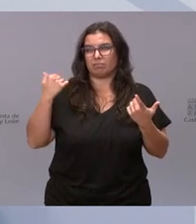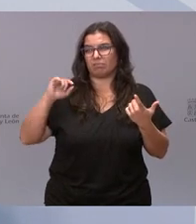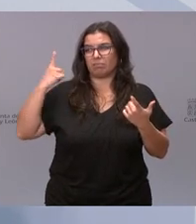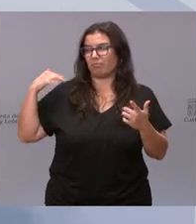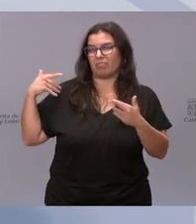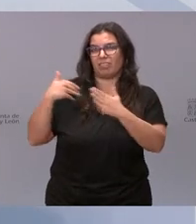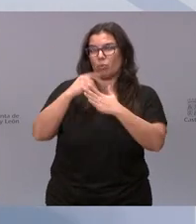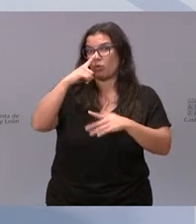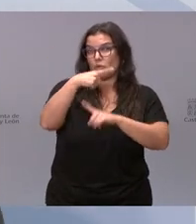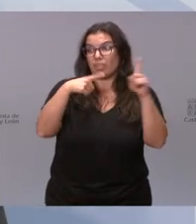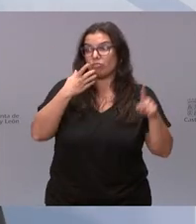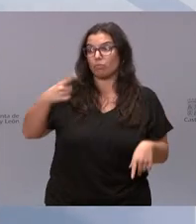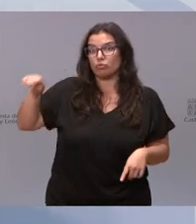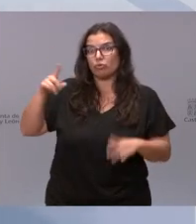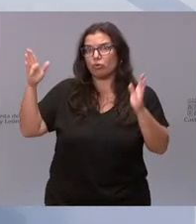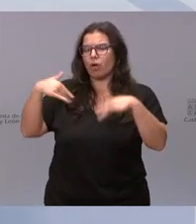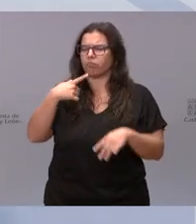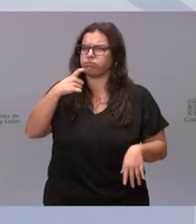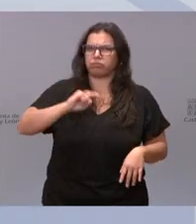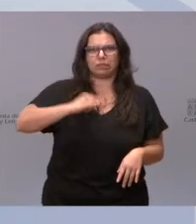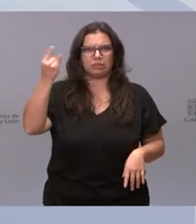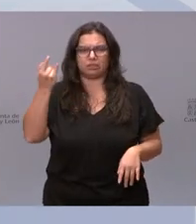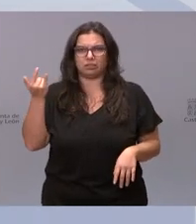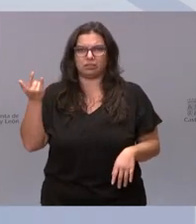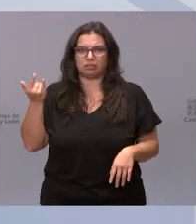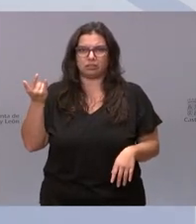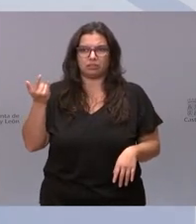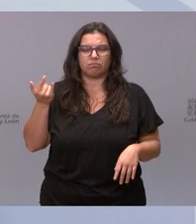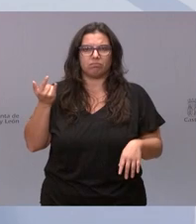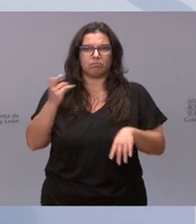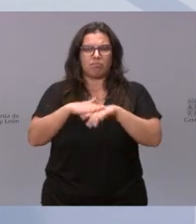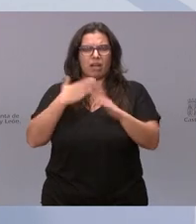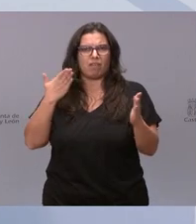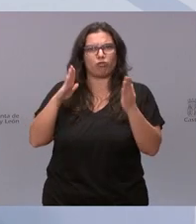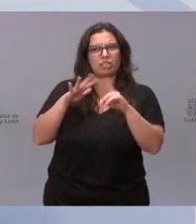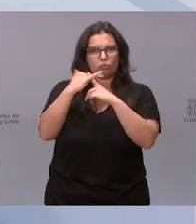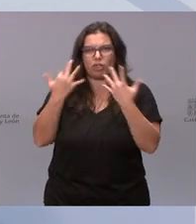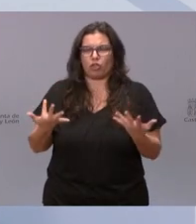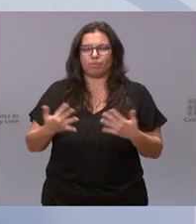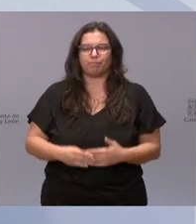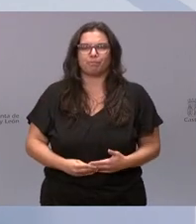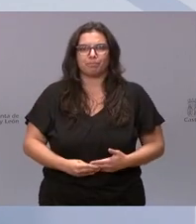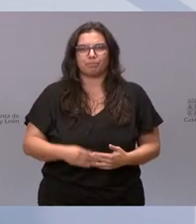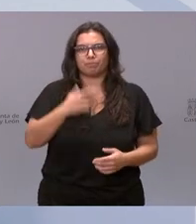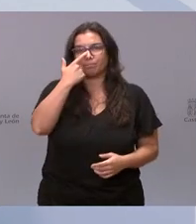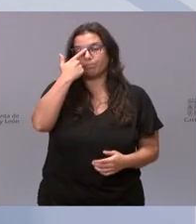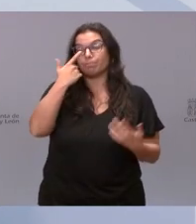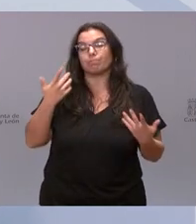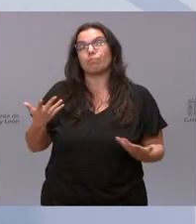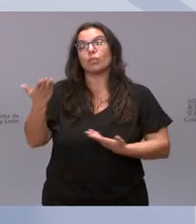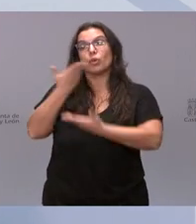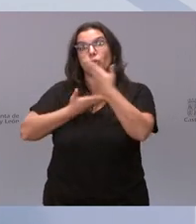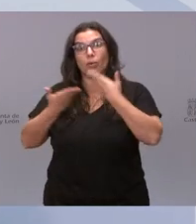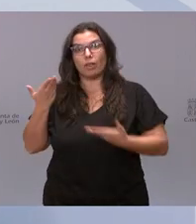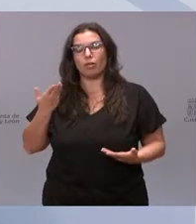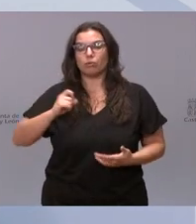medio, pues sería mucho más difícil hacer frente a esa situación. Yo creo que esa colaboración, por un lado